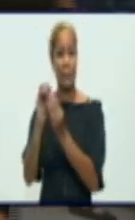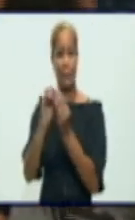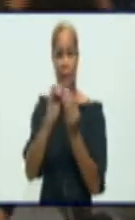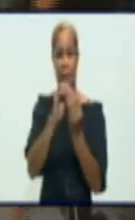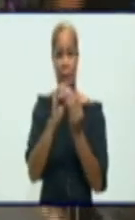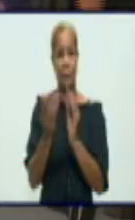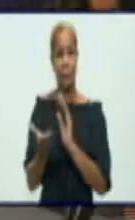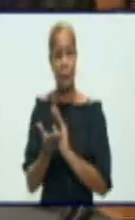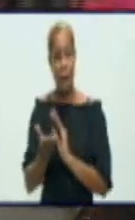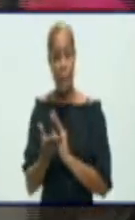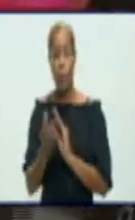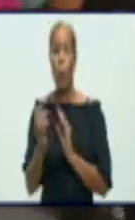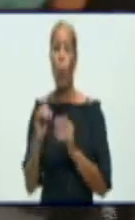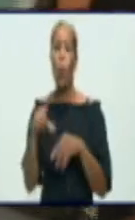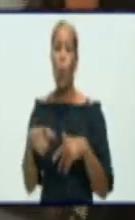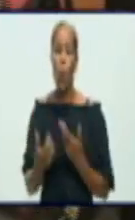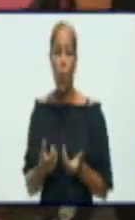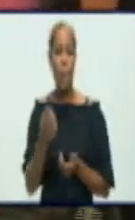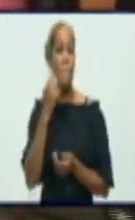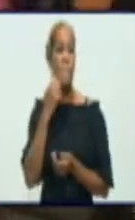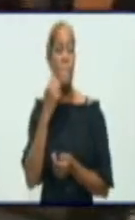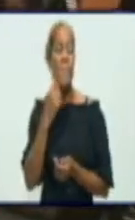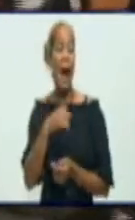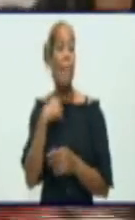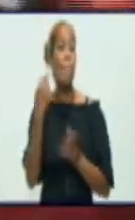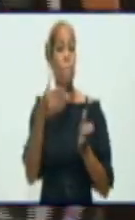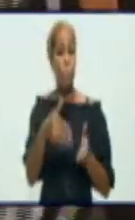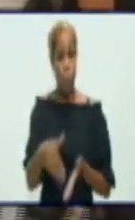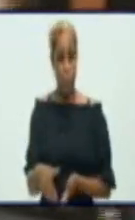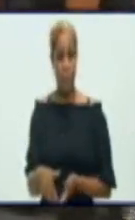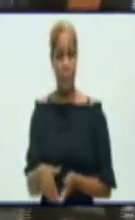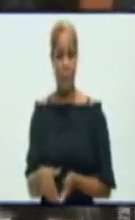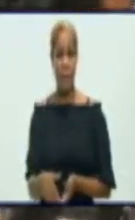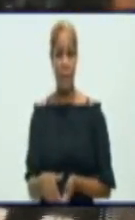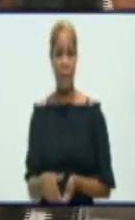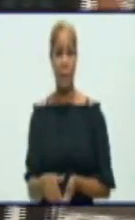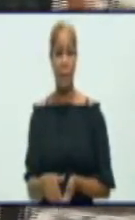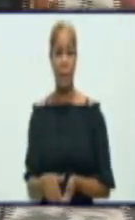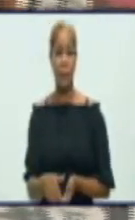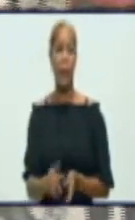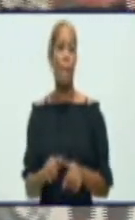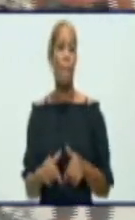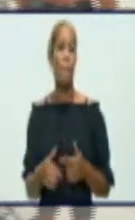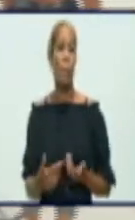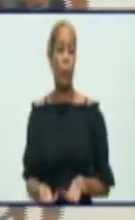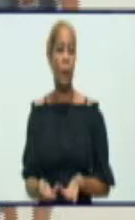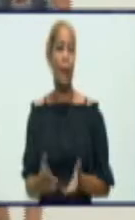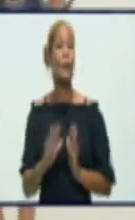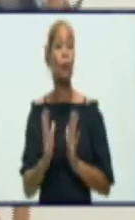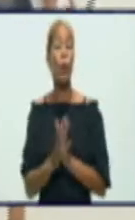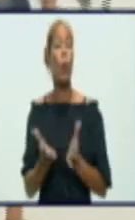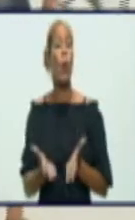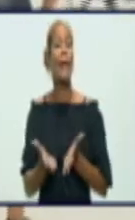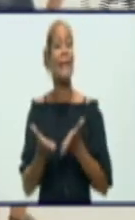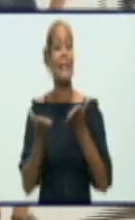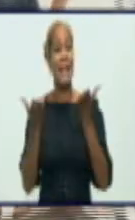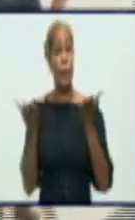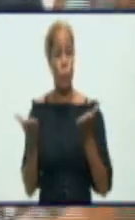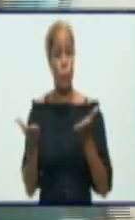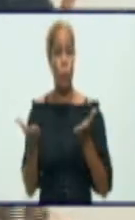más letalidad, aún con todo el desarrollo que se ha ganado